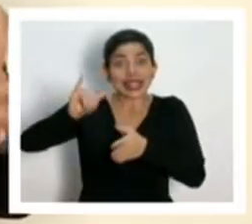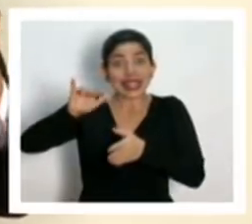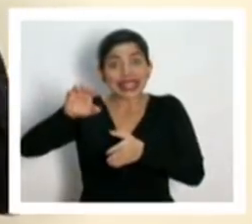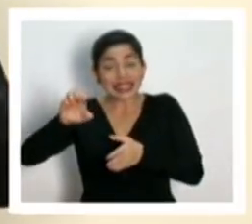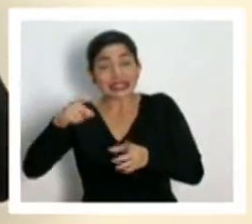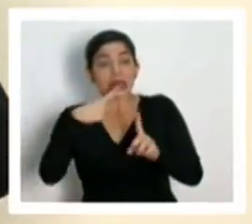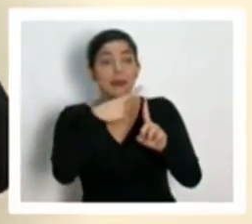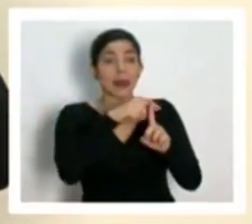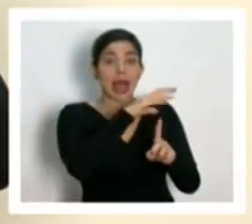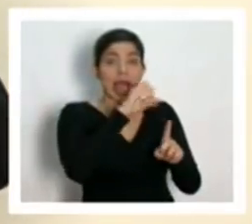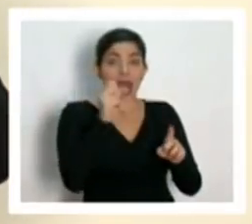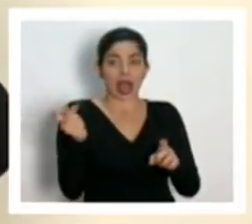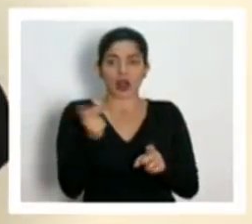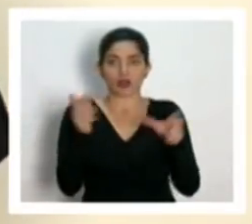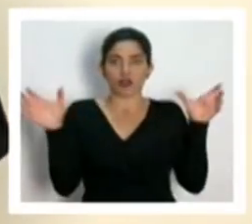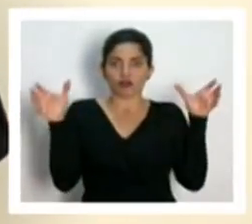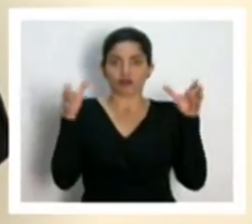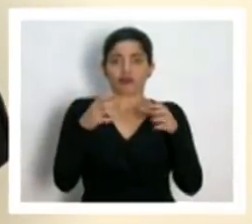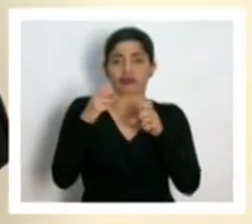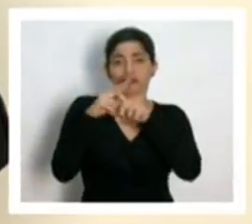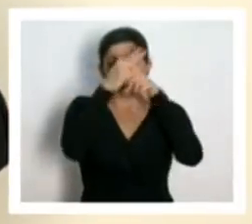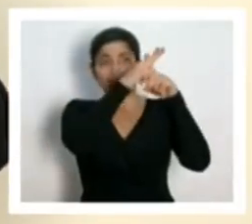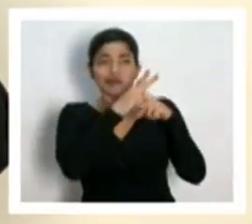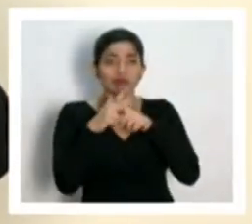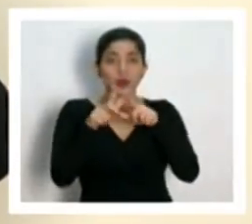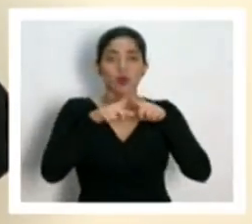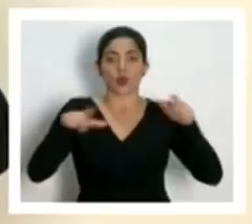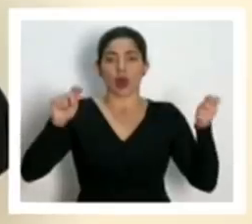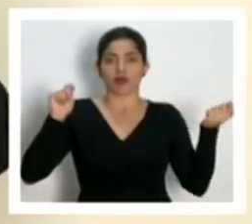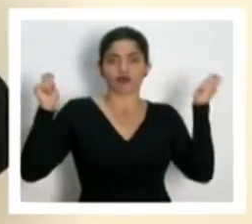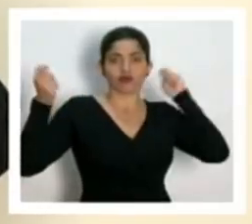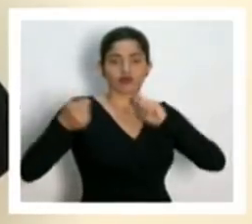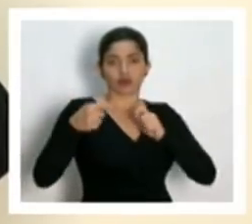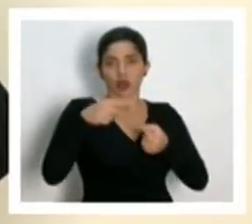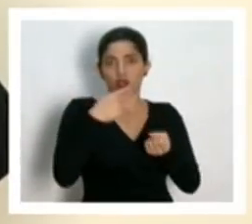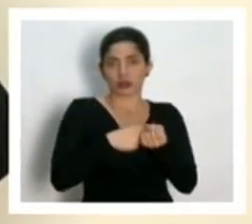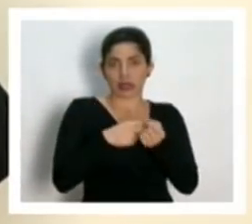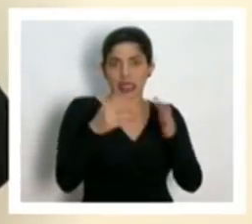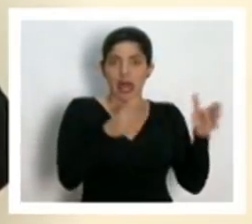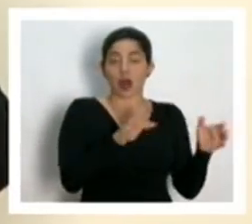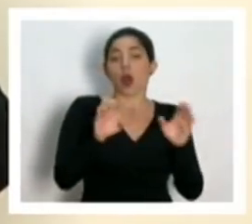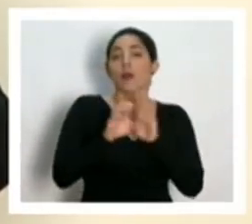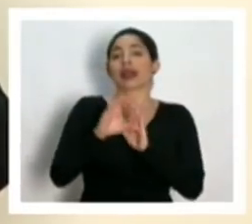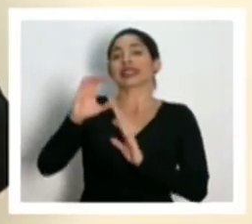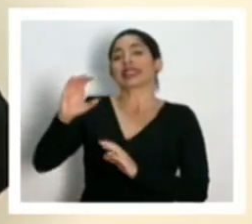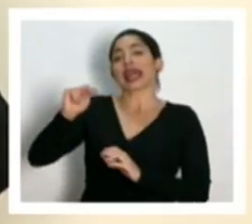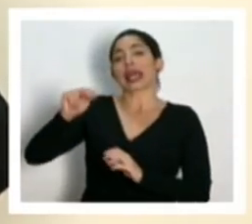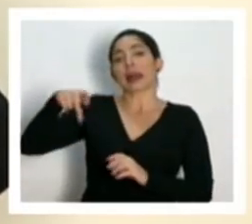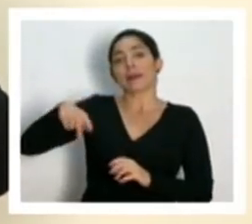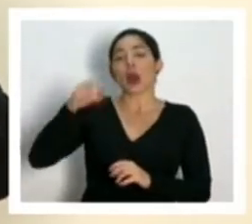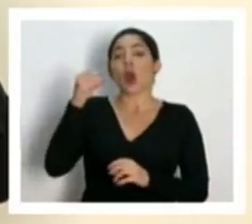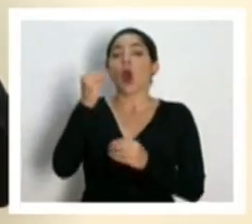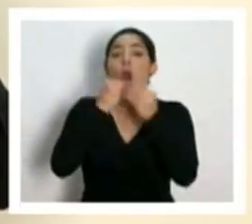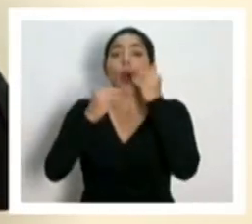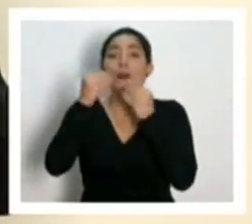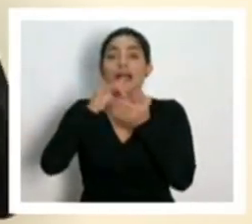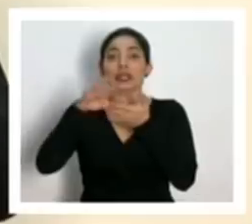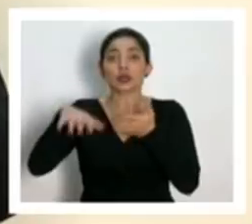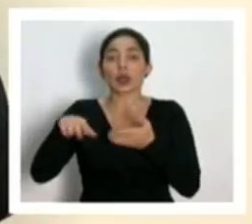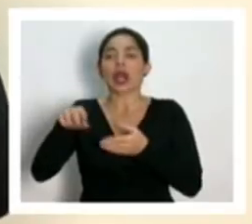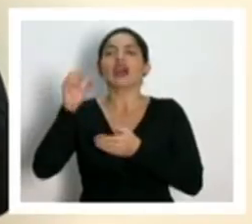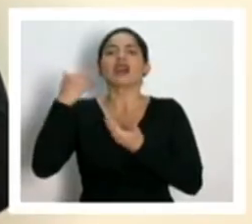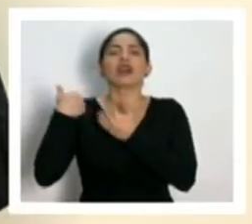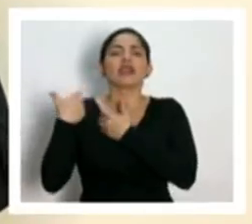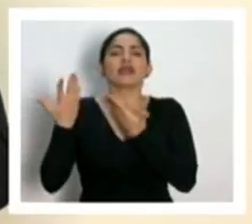funcionarios de la caja están acondicionando ese centro o otros funcionarios como los de CNP y comedores escolares haciendo la repartición de